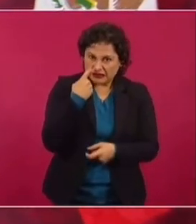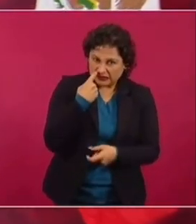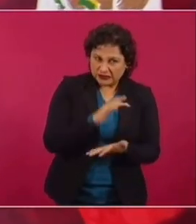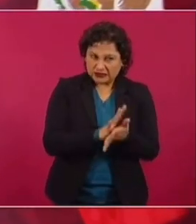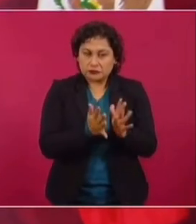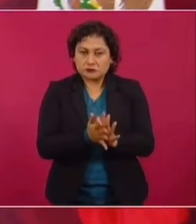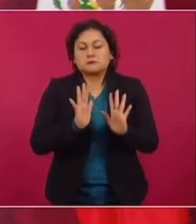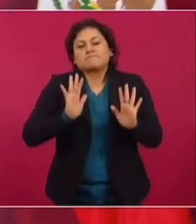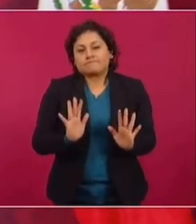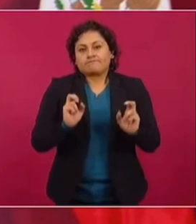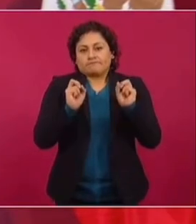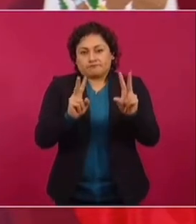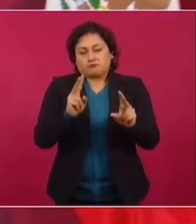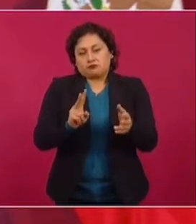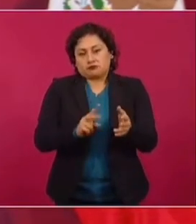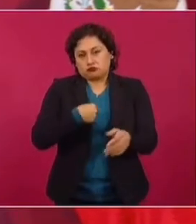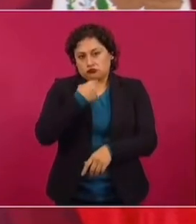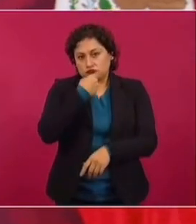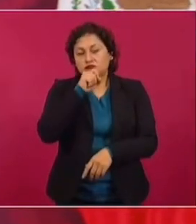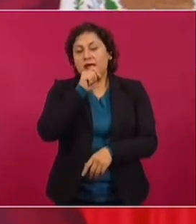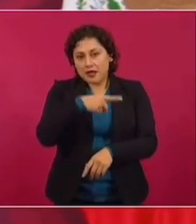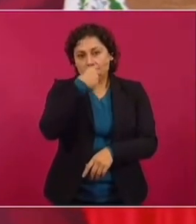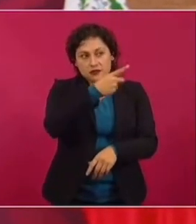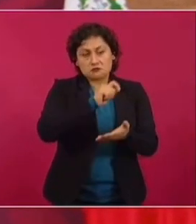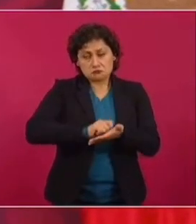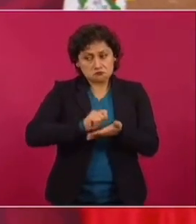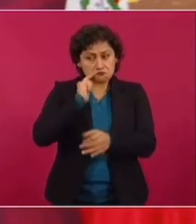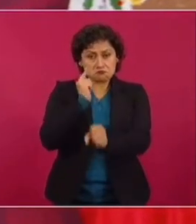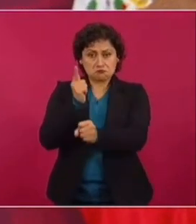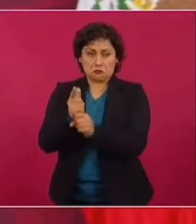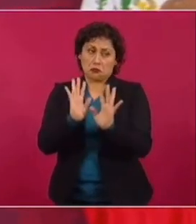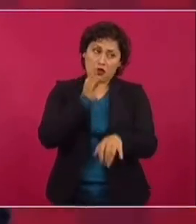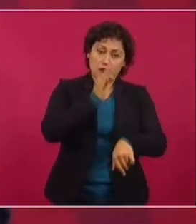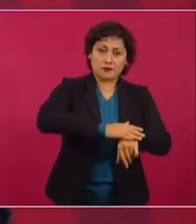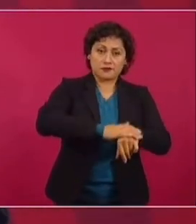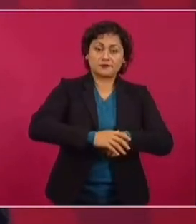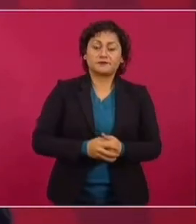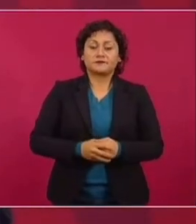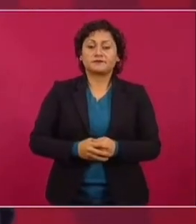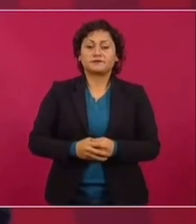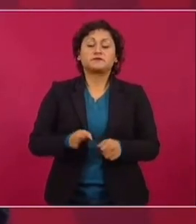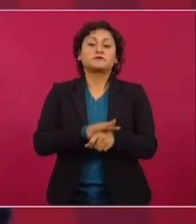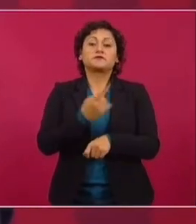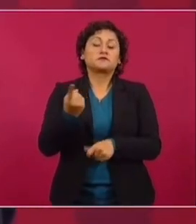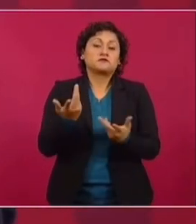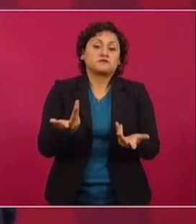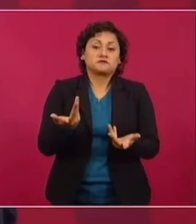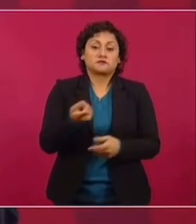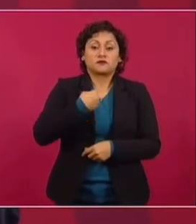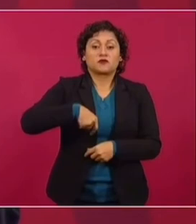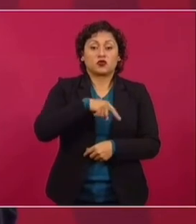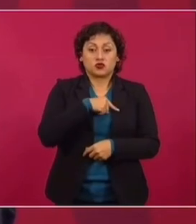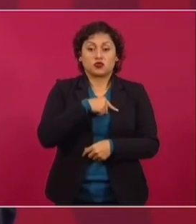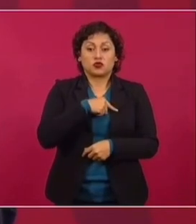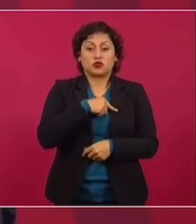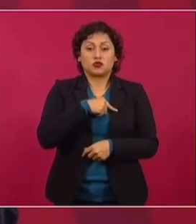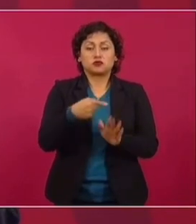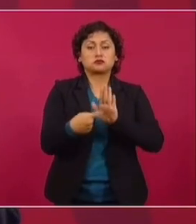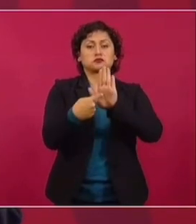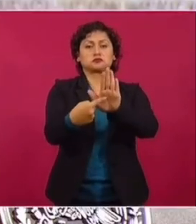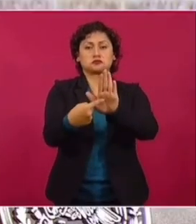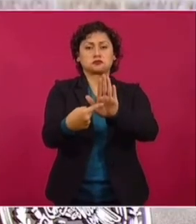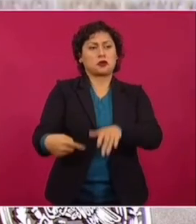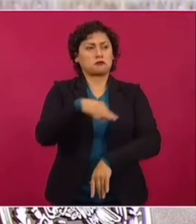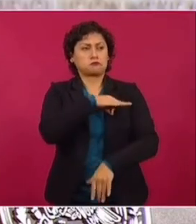Entonces también le voy a decir que ya tomamos nota. Porque pues nosotros actuamos con transparencia, con